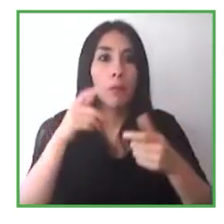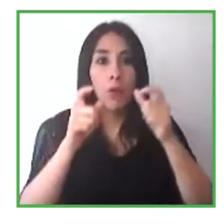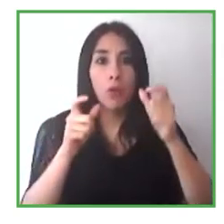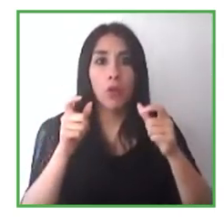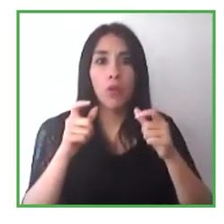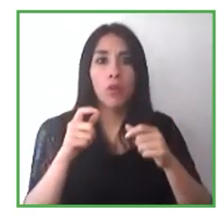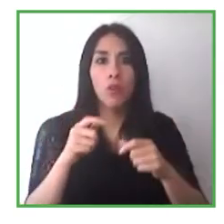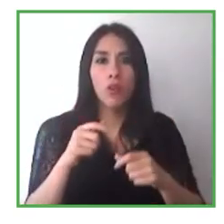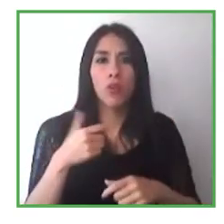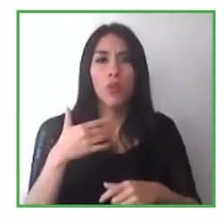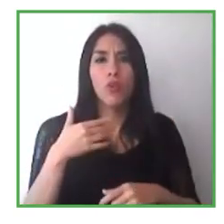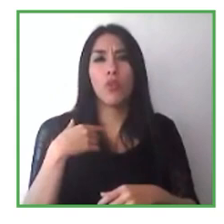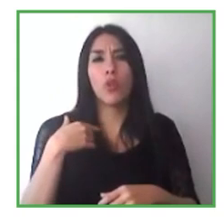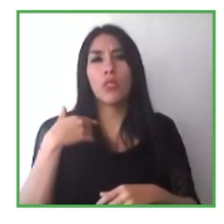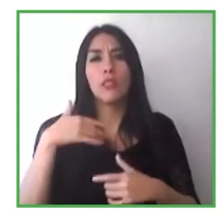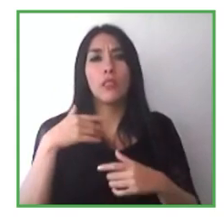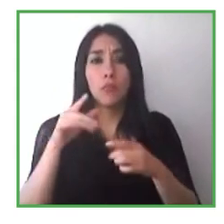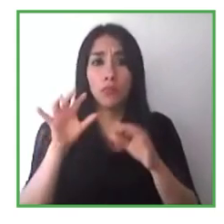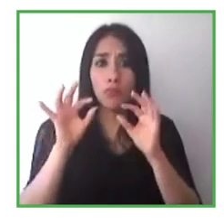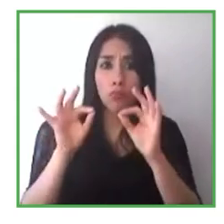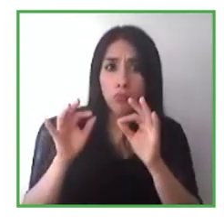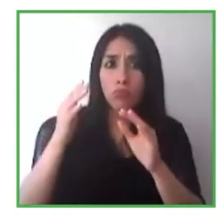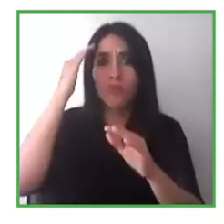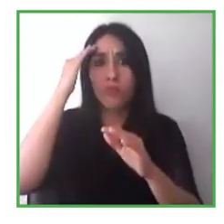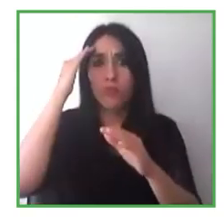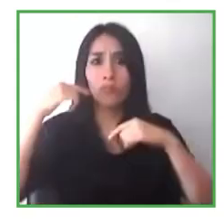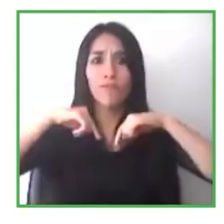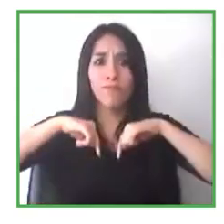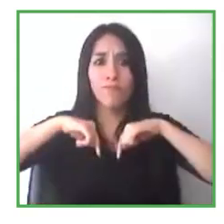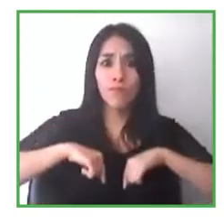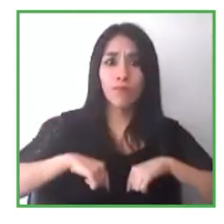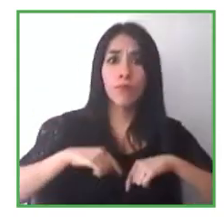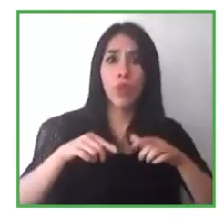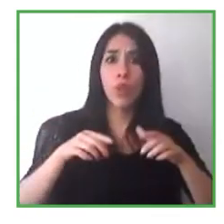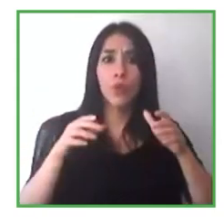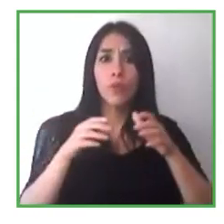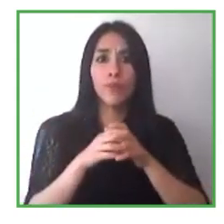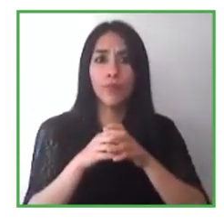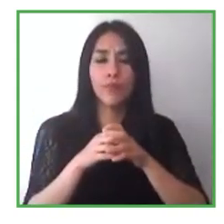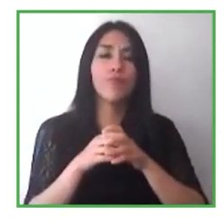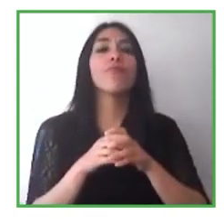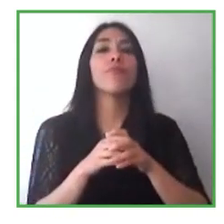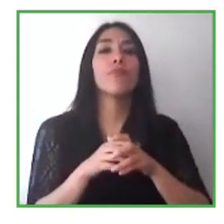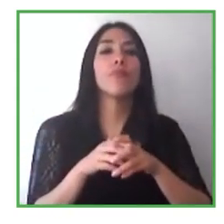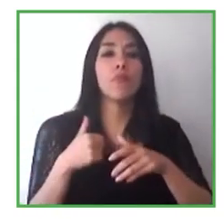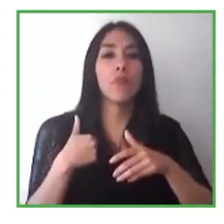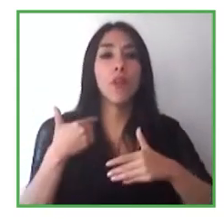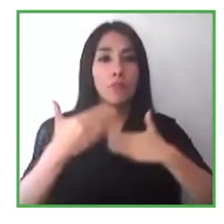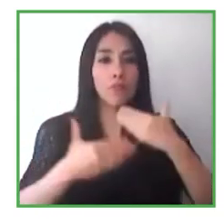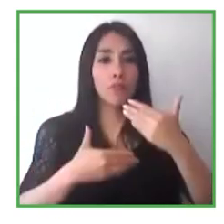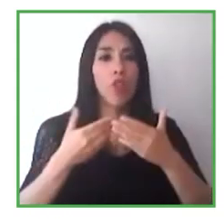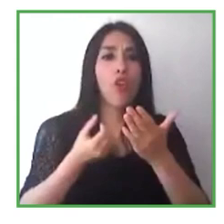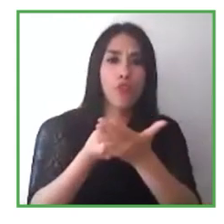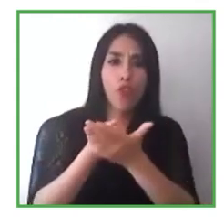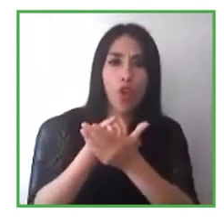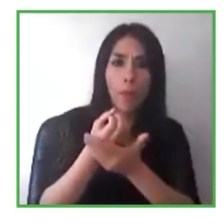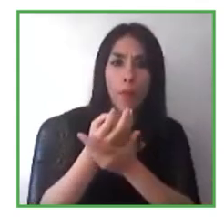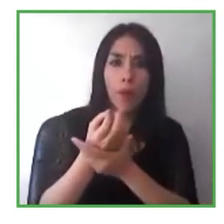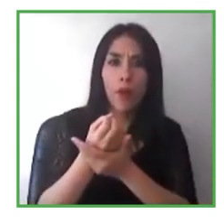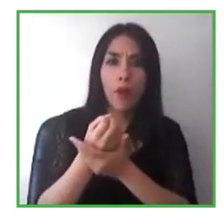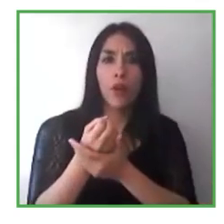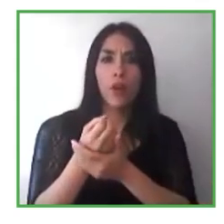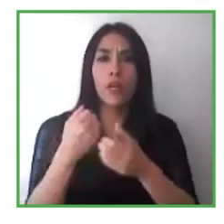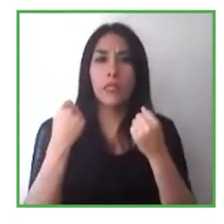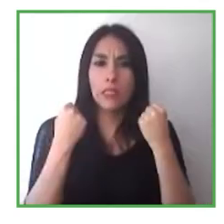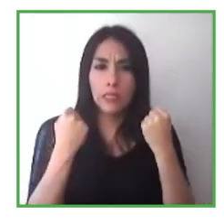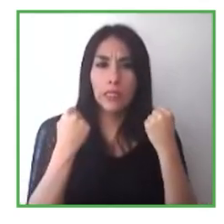de salud mental Microsoft es muy robusta, tiene mucha información y ha sido este regalo realmente darnos